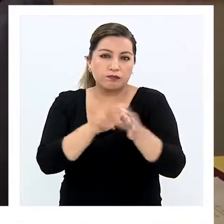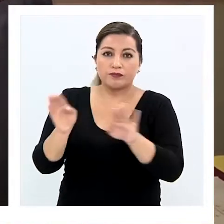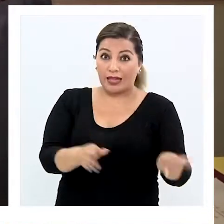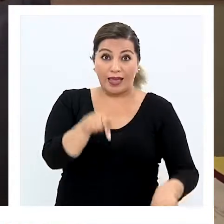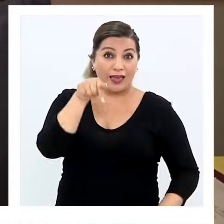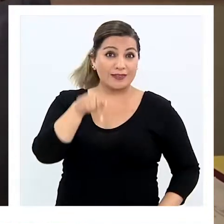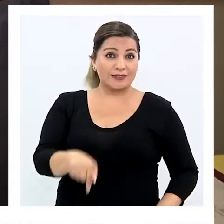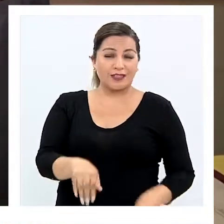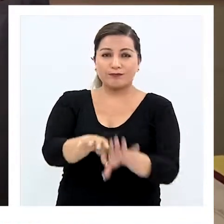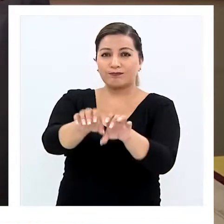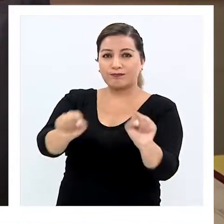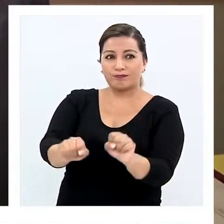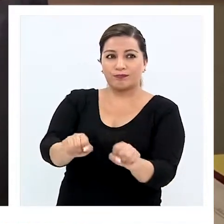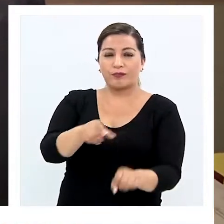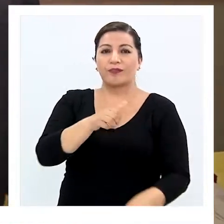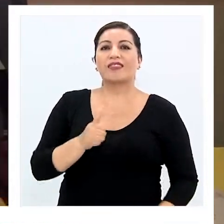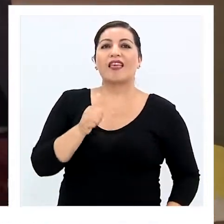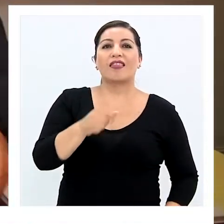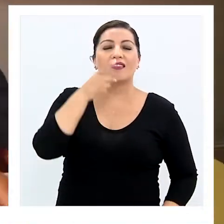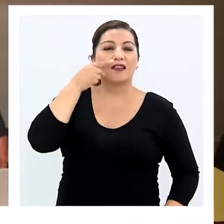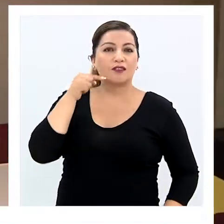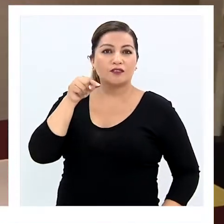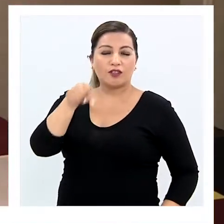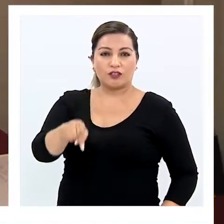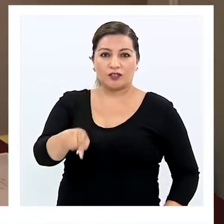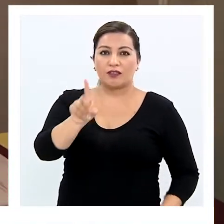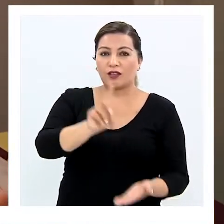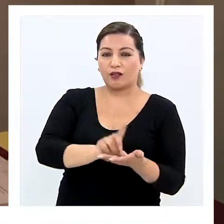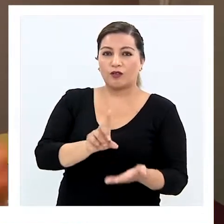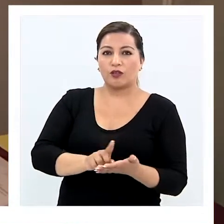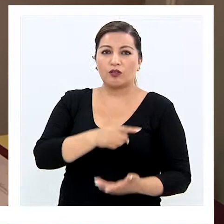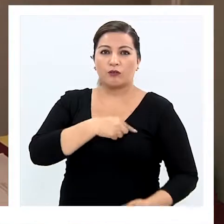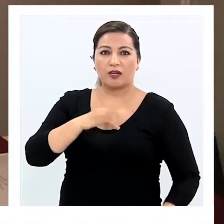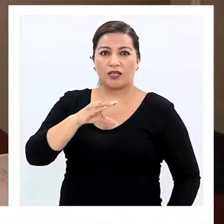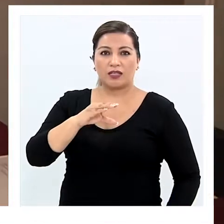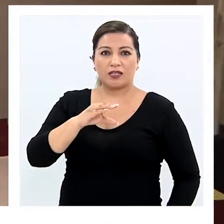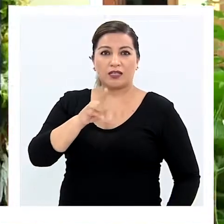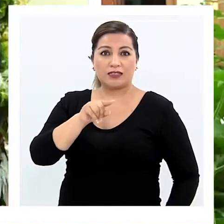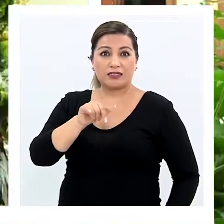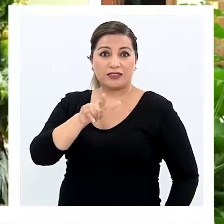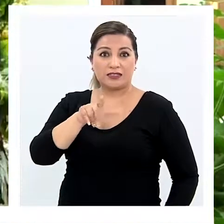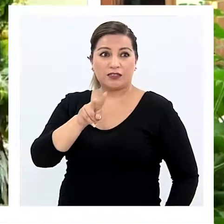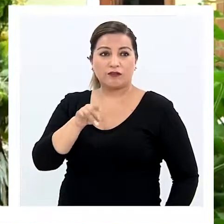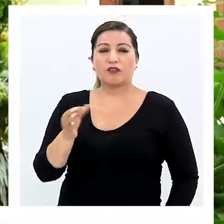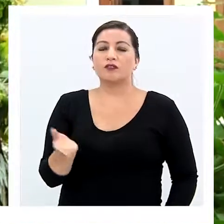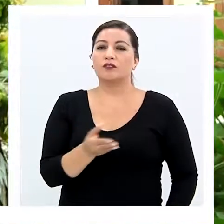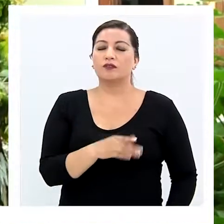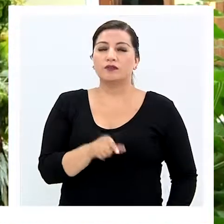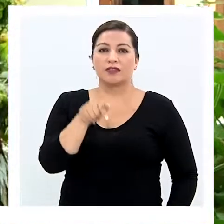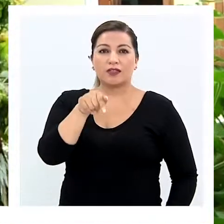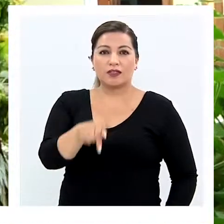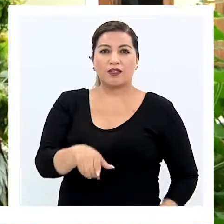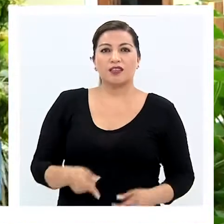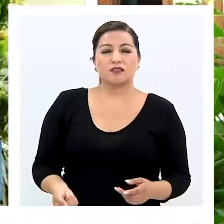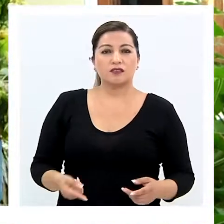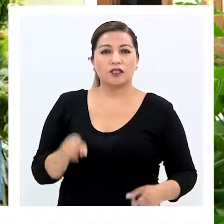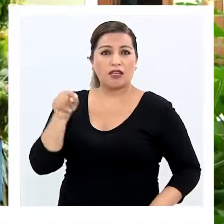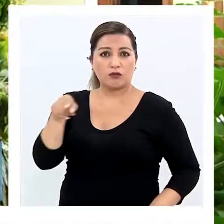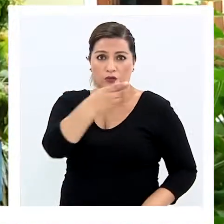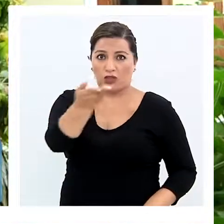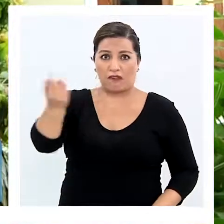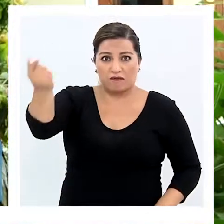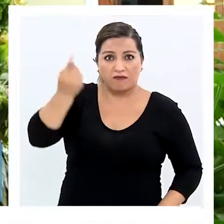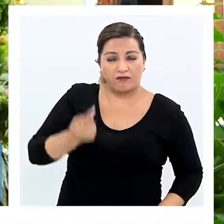Así lo confirmó el director ejecutivo de la Corporación, Silvio Serega. Acercándose a la Corporación van a tener la